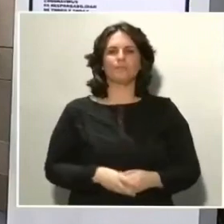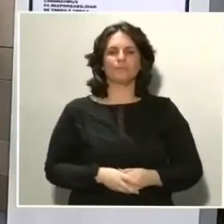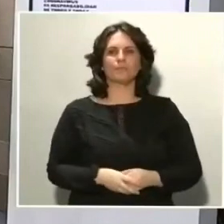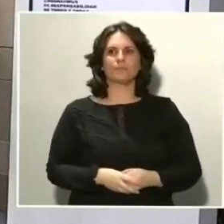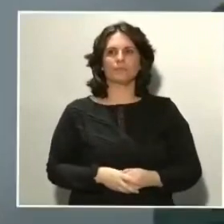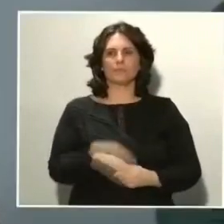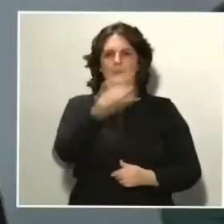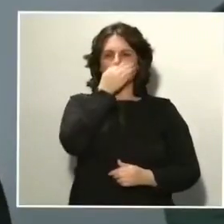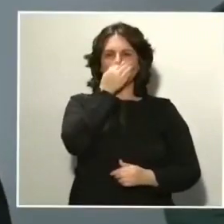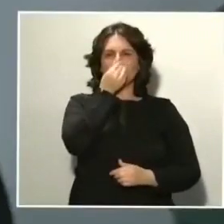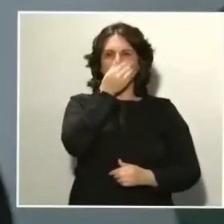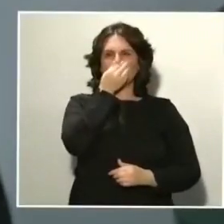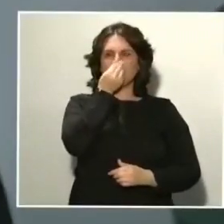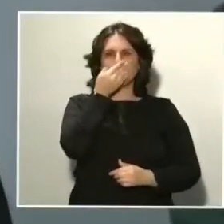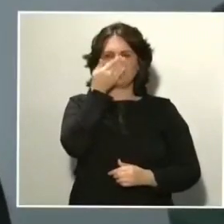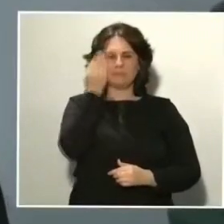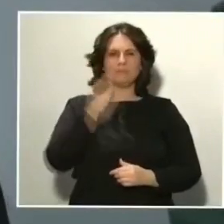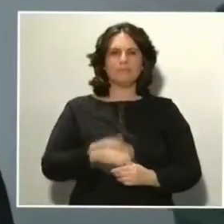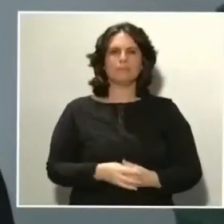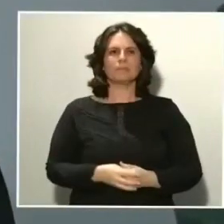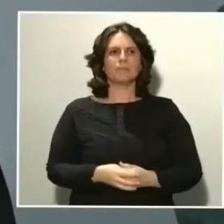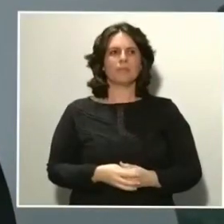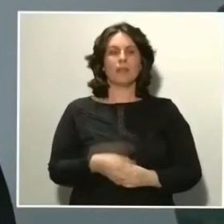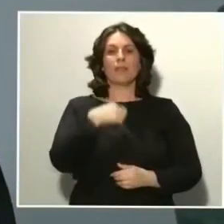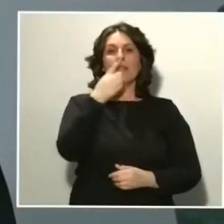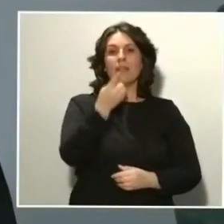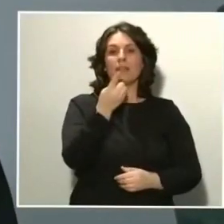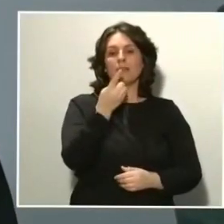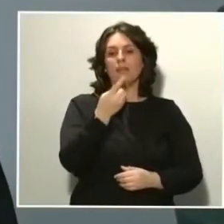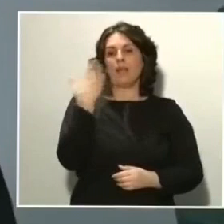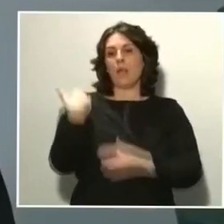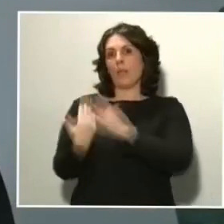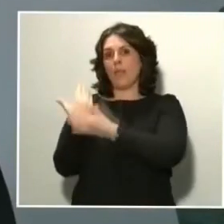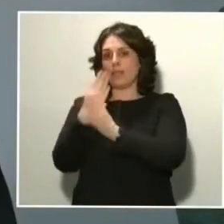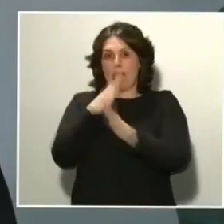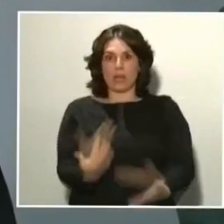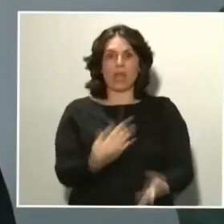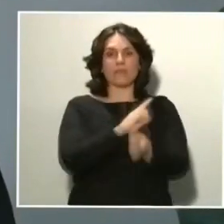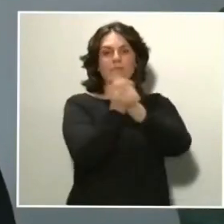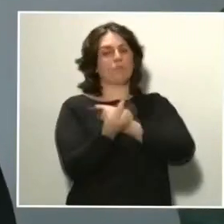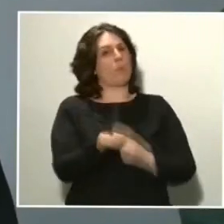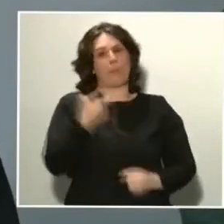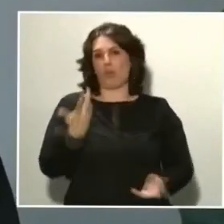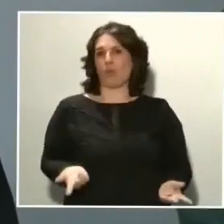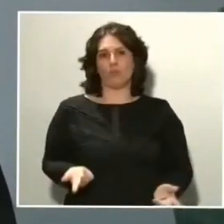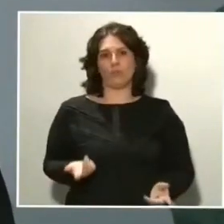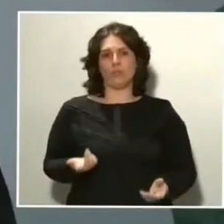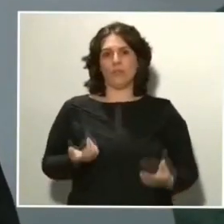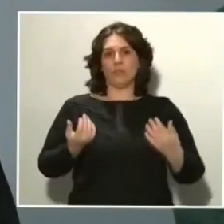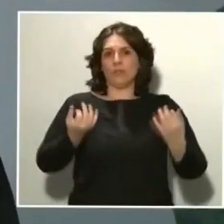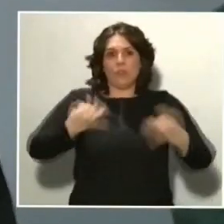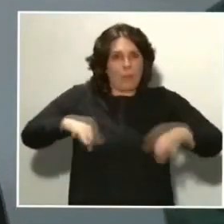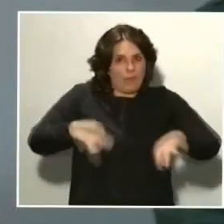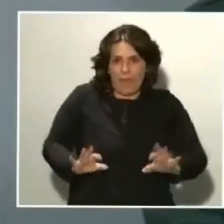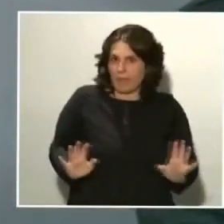la situación ha variado muy poco en relación a los días anteriores. La normalidad sigue siendo absoluta. La